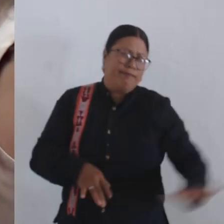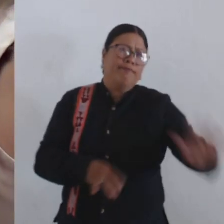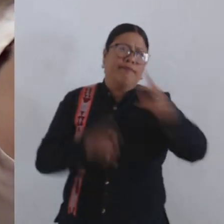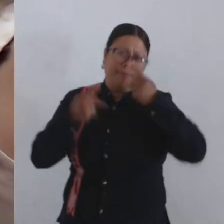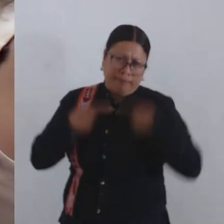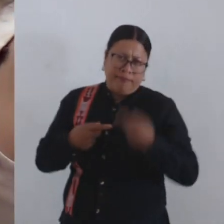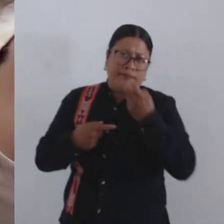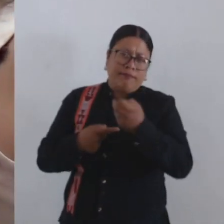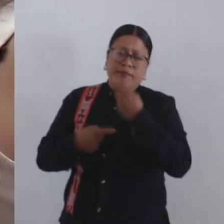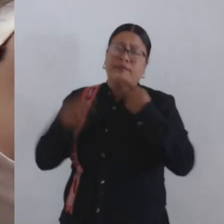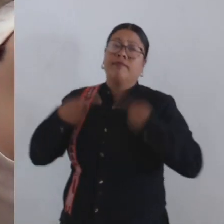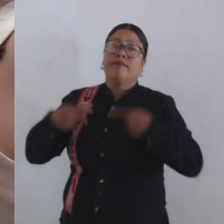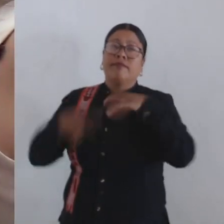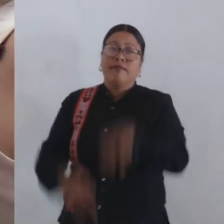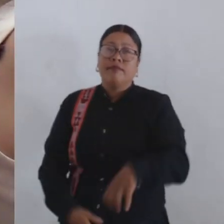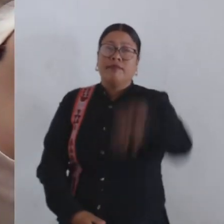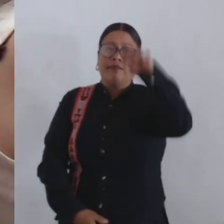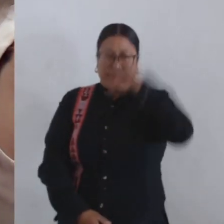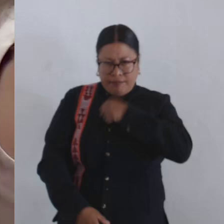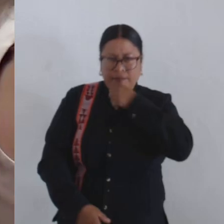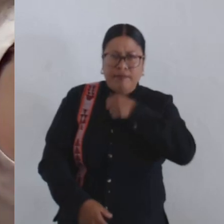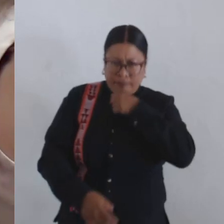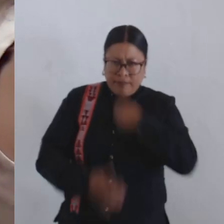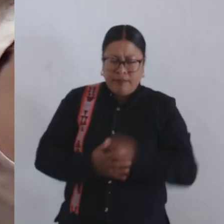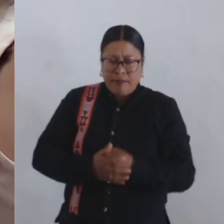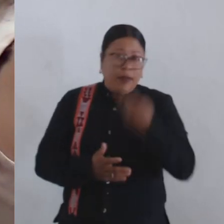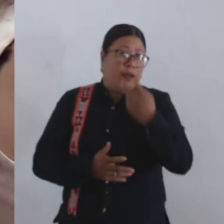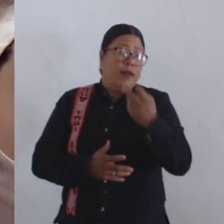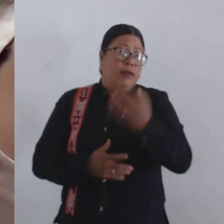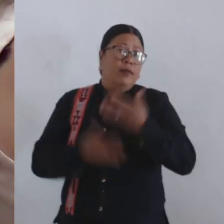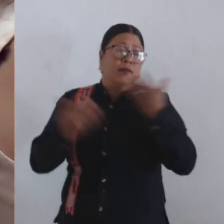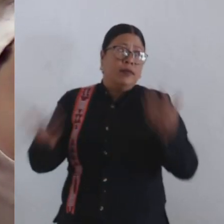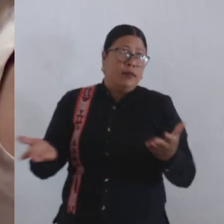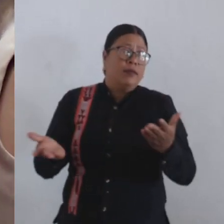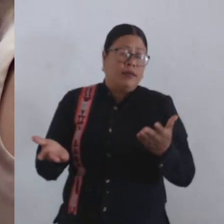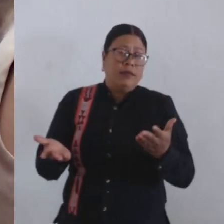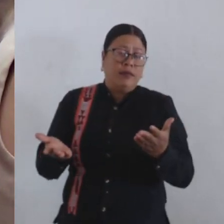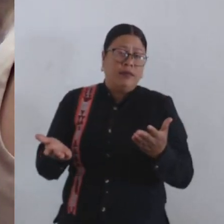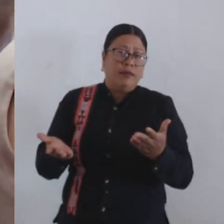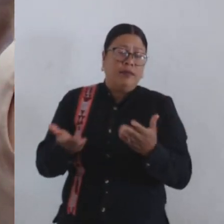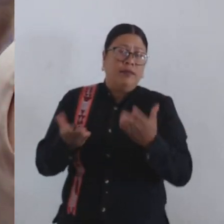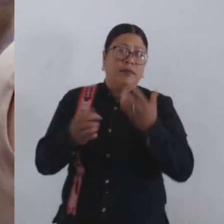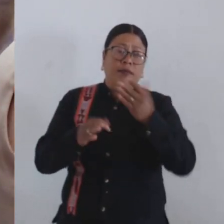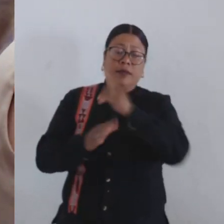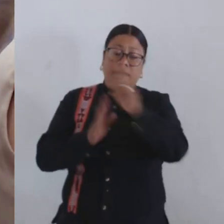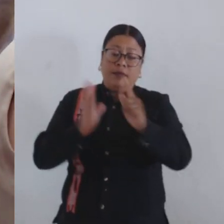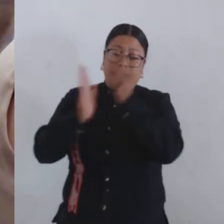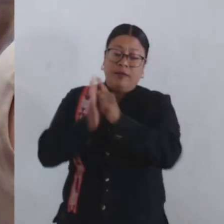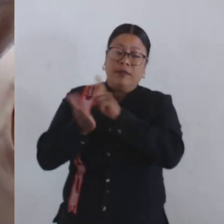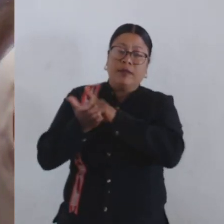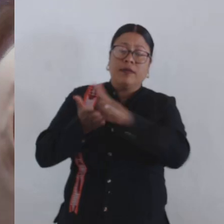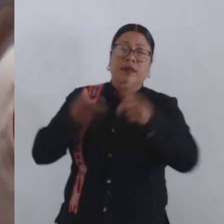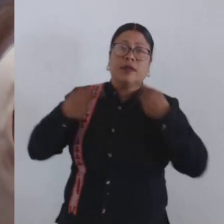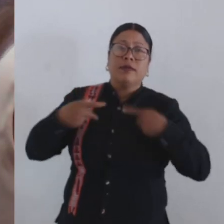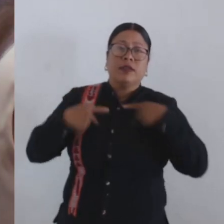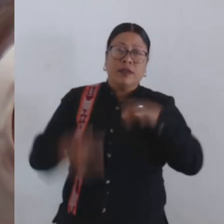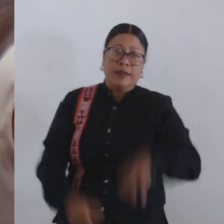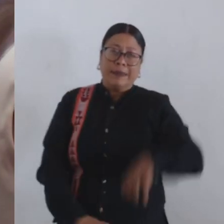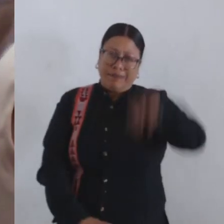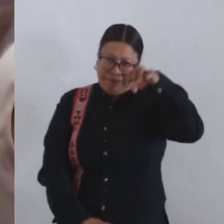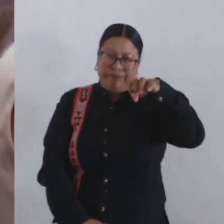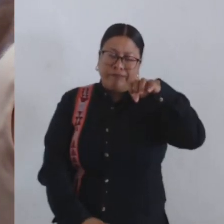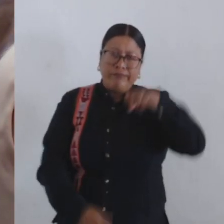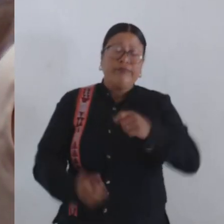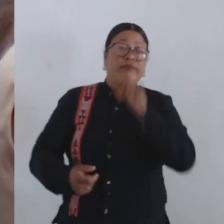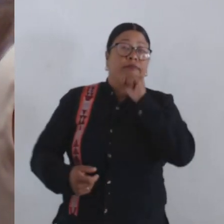Me refiero a las personas adultas mayores. En este sentido y en concordancia con la Ley de los Derechos de las Personas Adultos Mayores